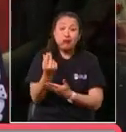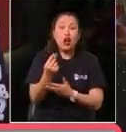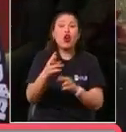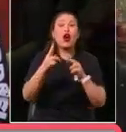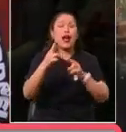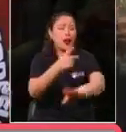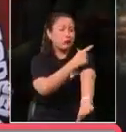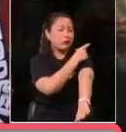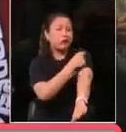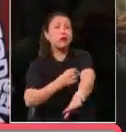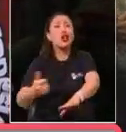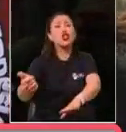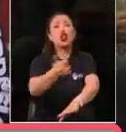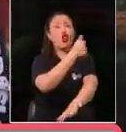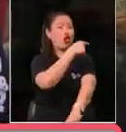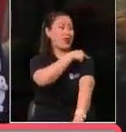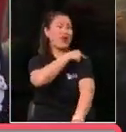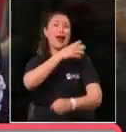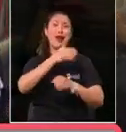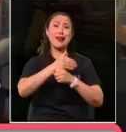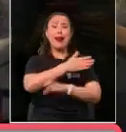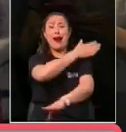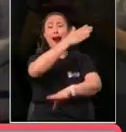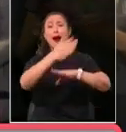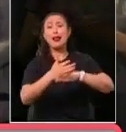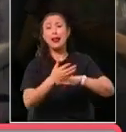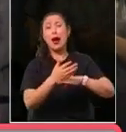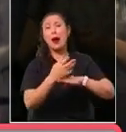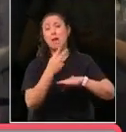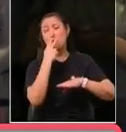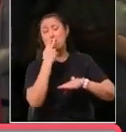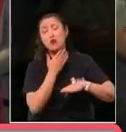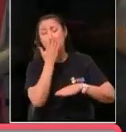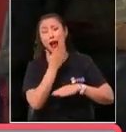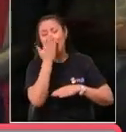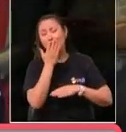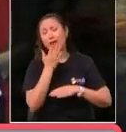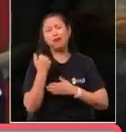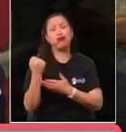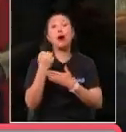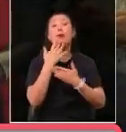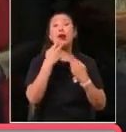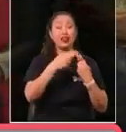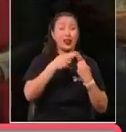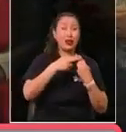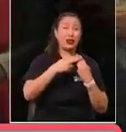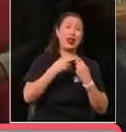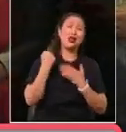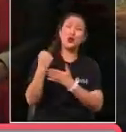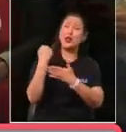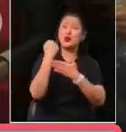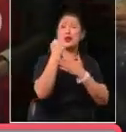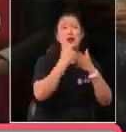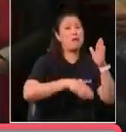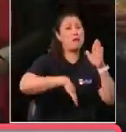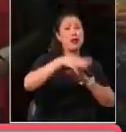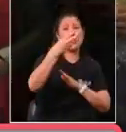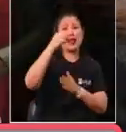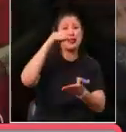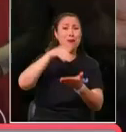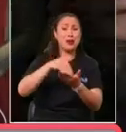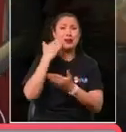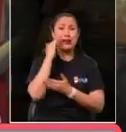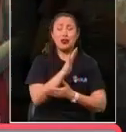coopere desde Arica a Punta Arenas porque la Teletón ayuda a más de 30.000 niños que necesitan todo el apoyo de los chilenos. Así es,